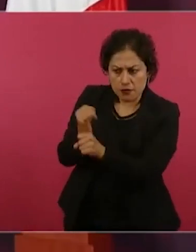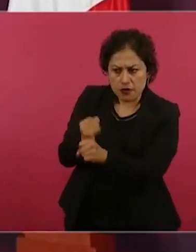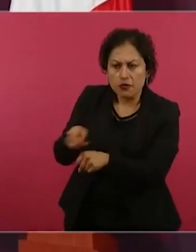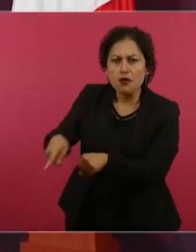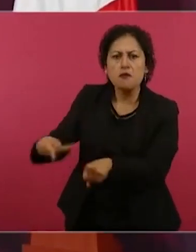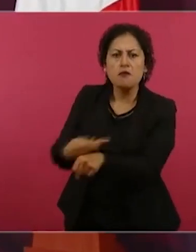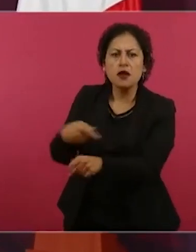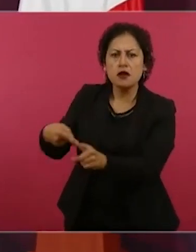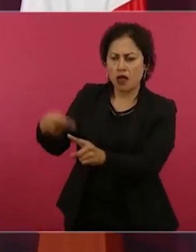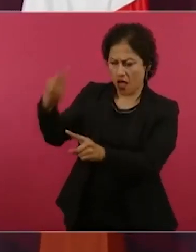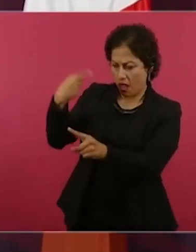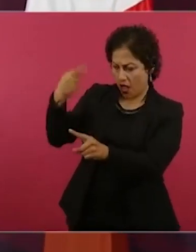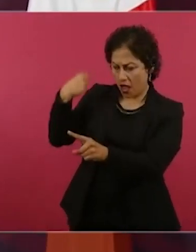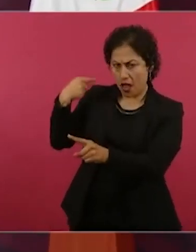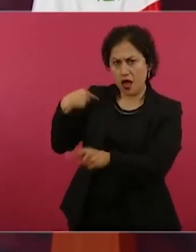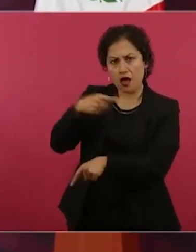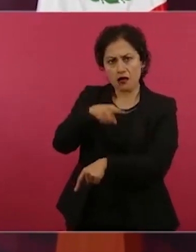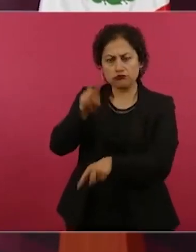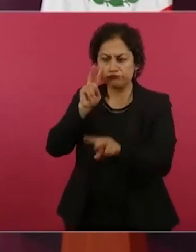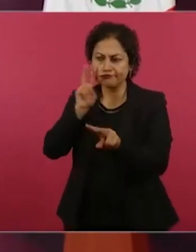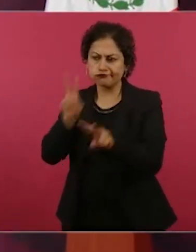sectaria,